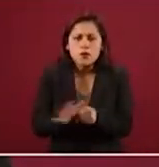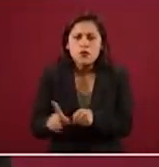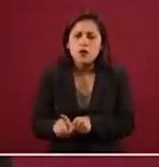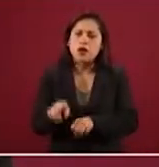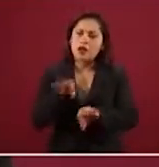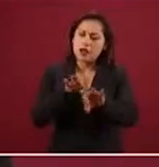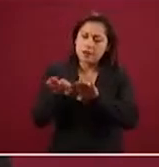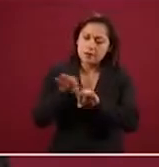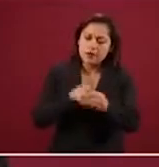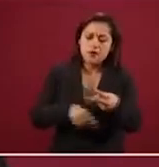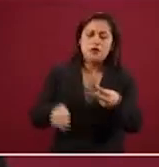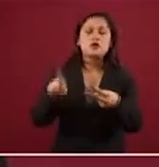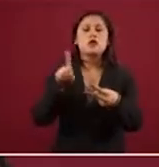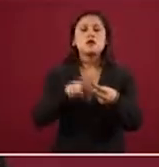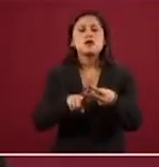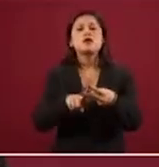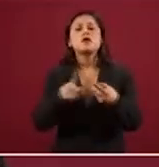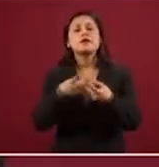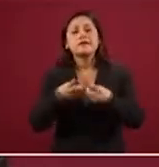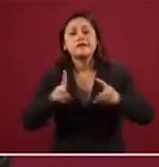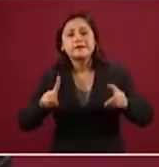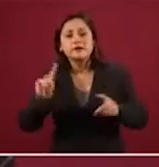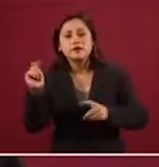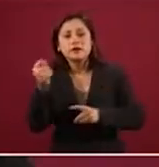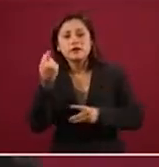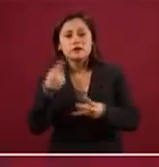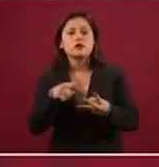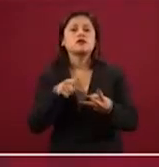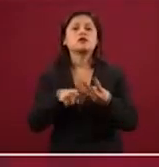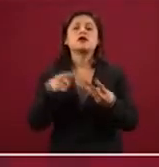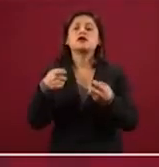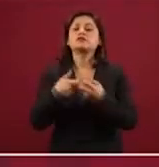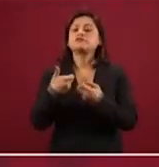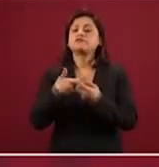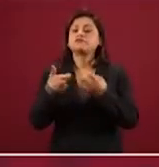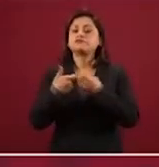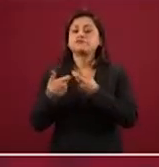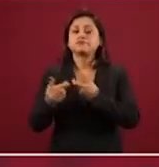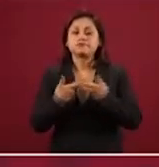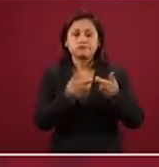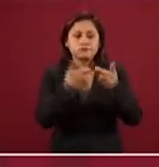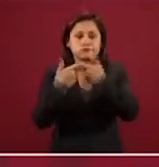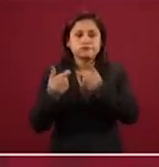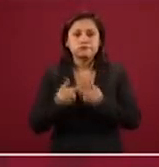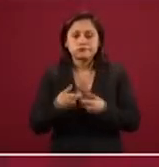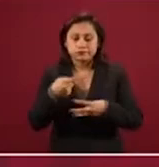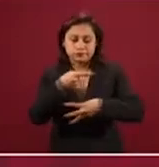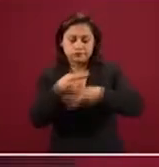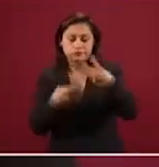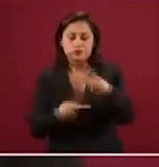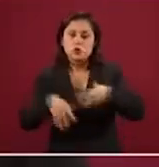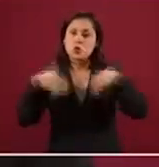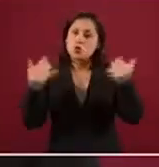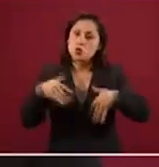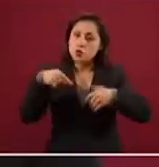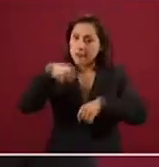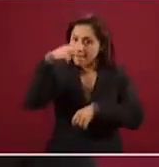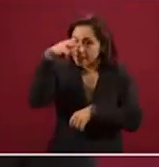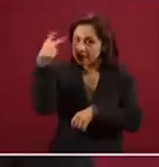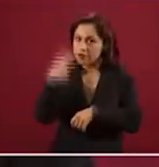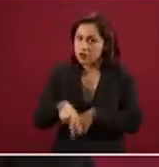desarrollo tecnológico, empleos, inversión, desarrollo tecnológico para México. Es una muy buena noticia, excelente diría yo,